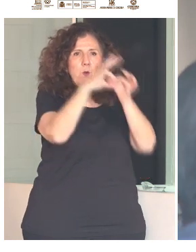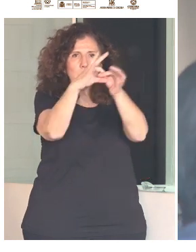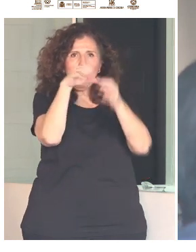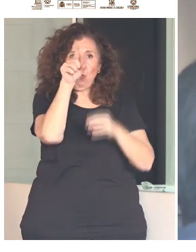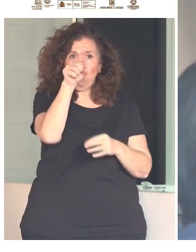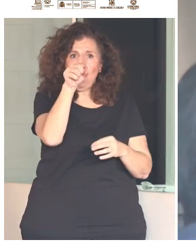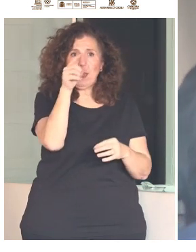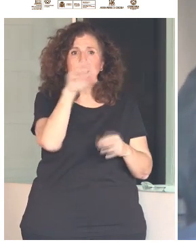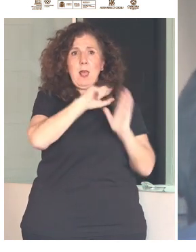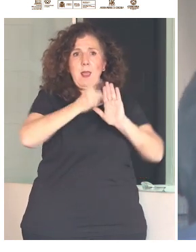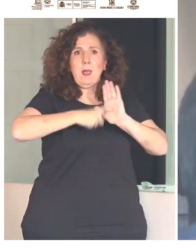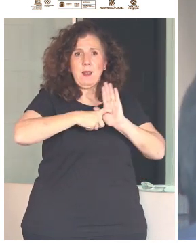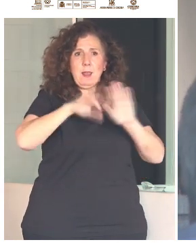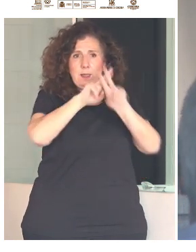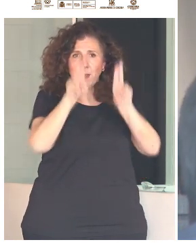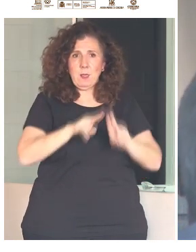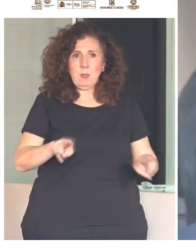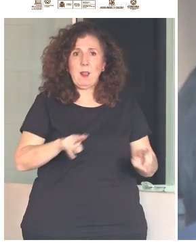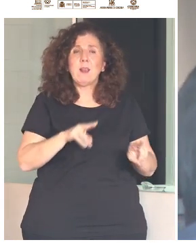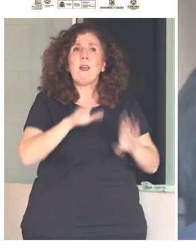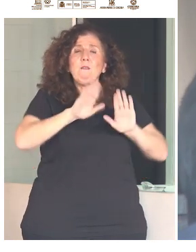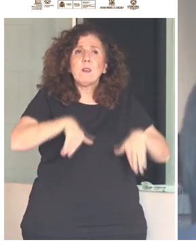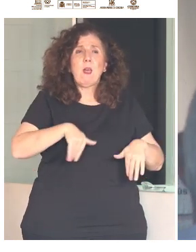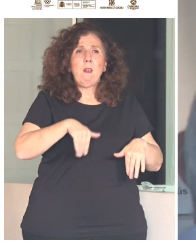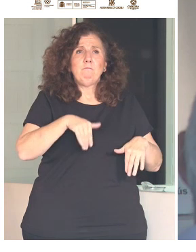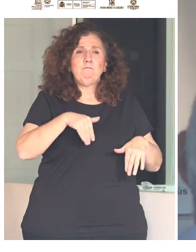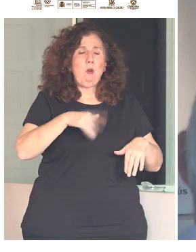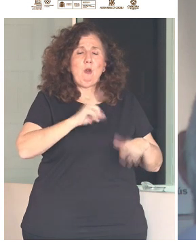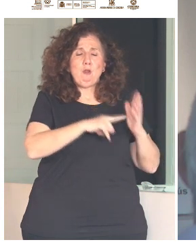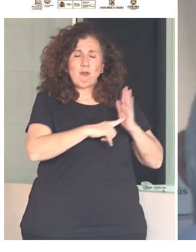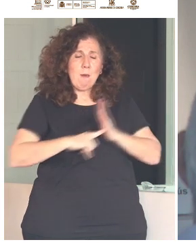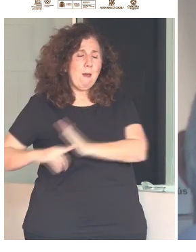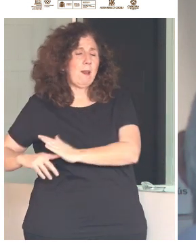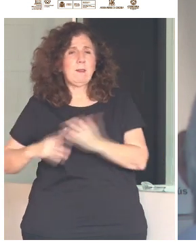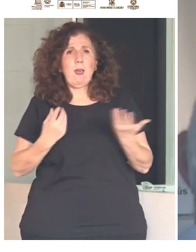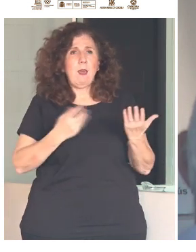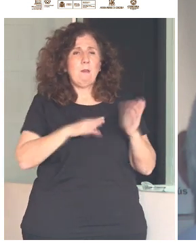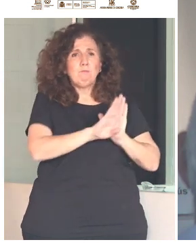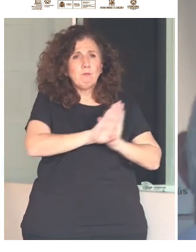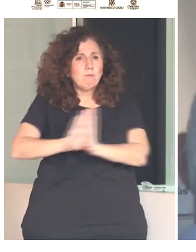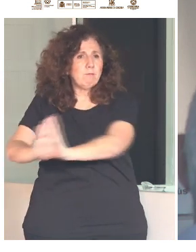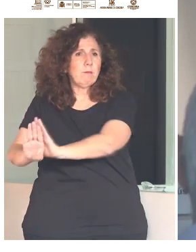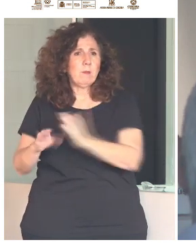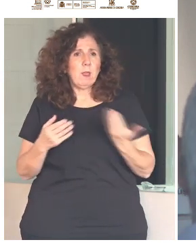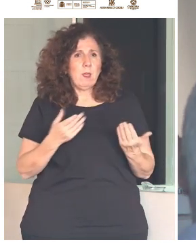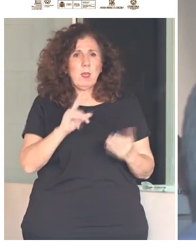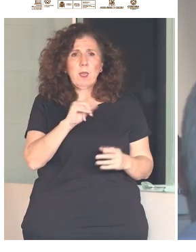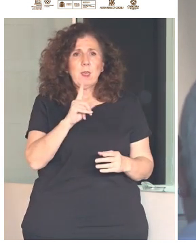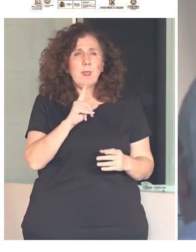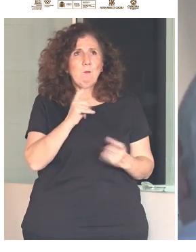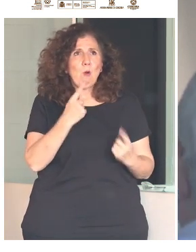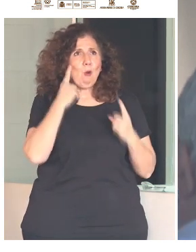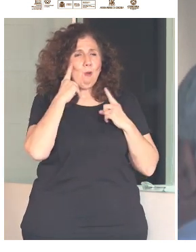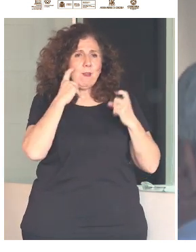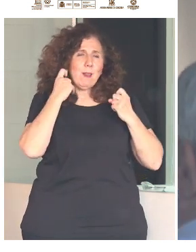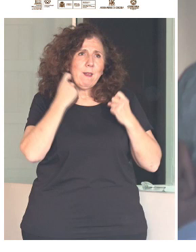apartan a las personas con discapacidad de la vida en común, que nos condenan al ostracismo social, reforzando esa idea de